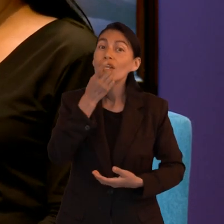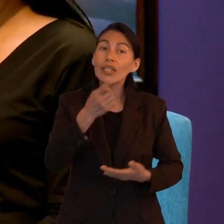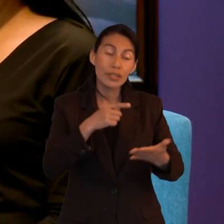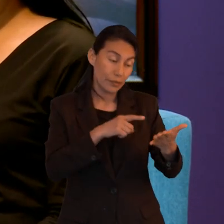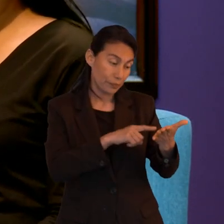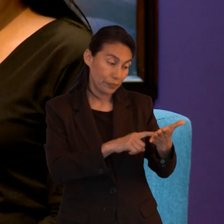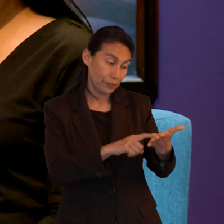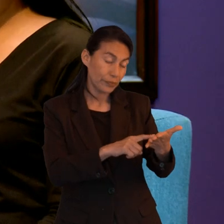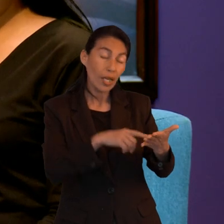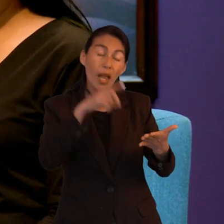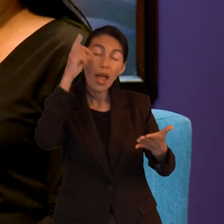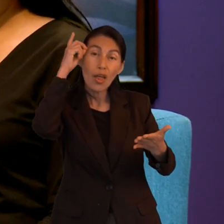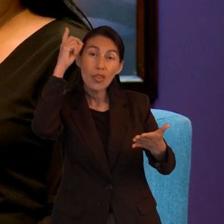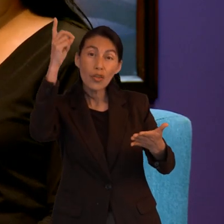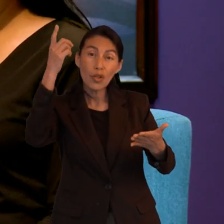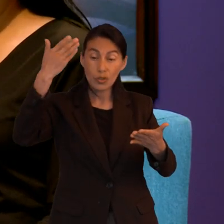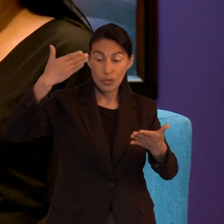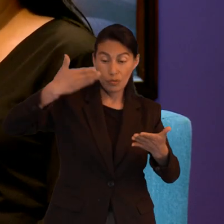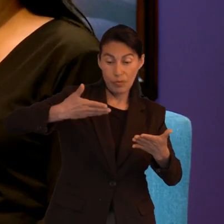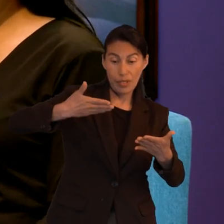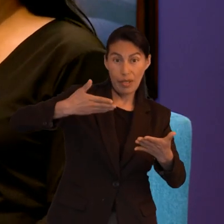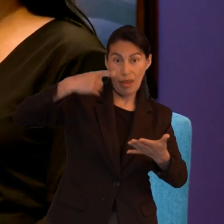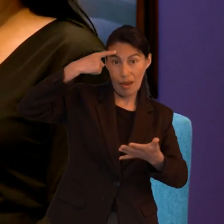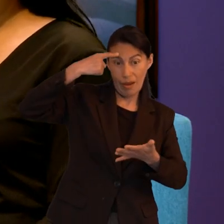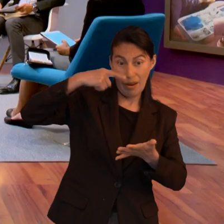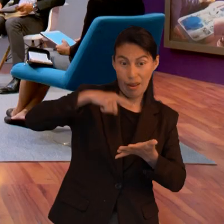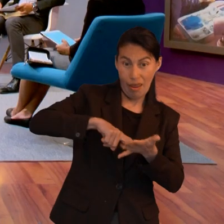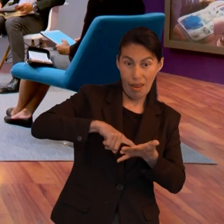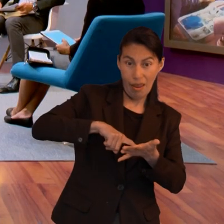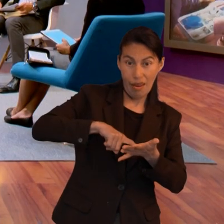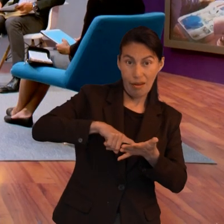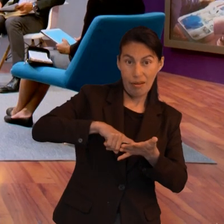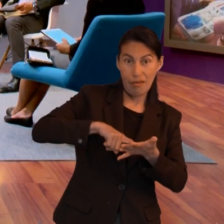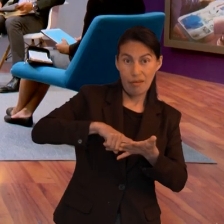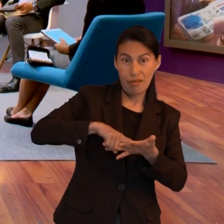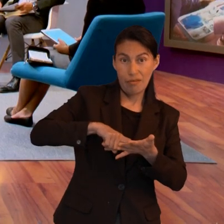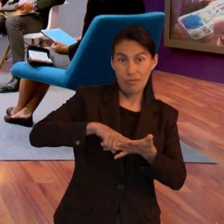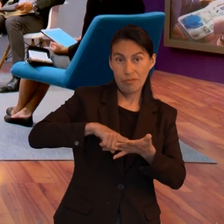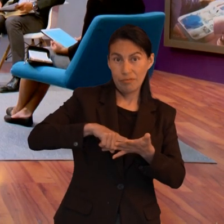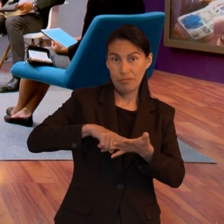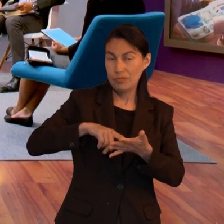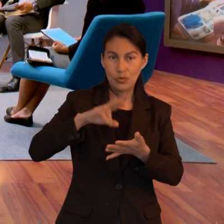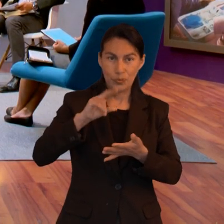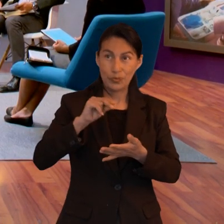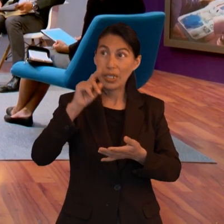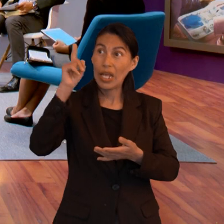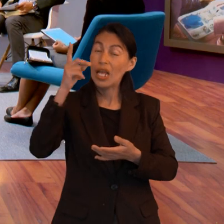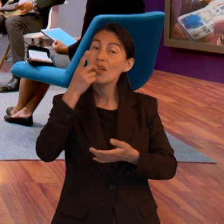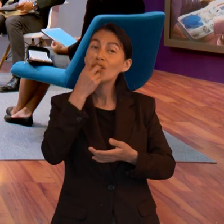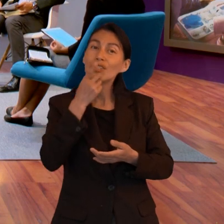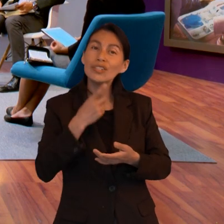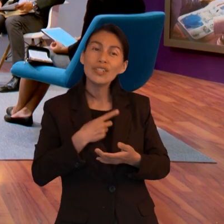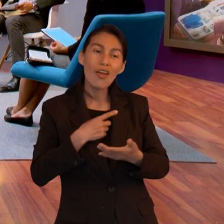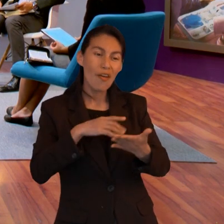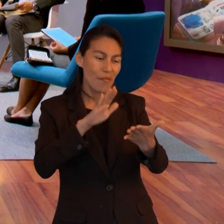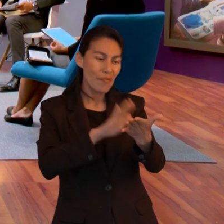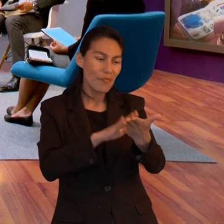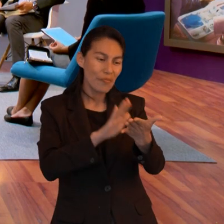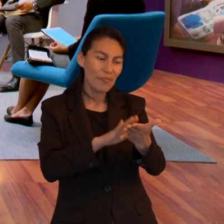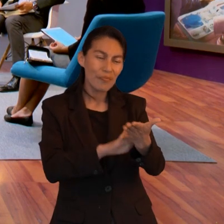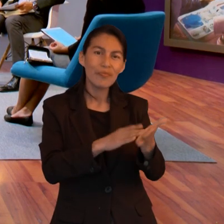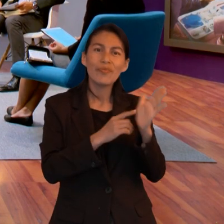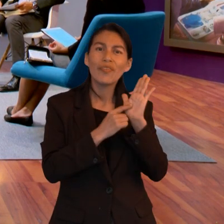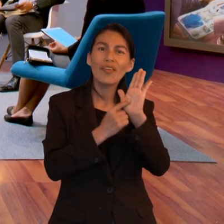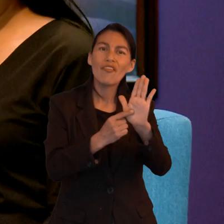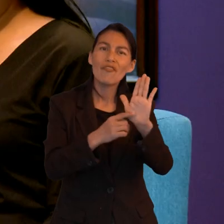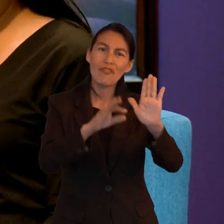dice Dios jamás nos pide que creamos sin darnos suficientes evidencias sobre las cuales basar nuestra fe su existencia su